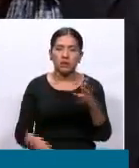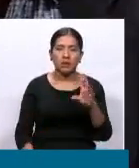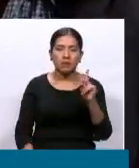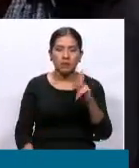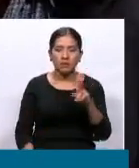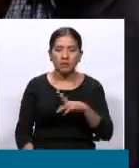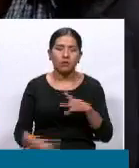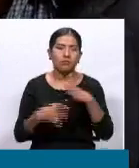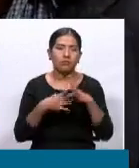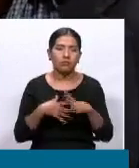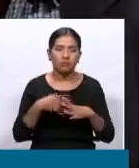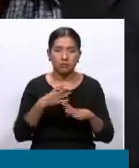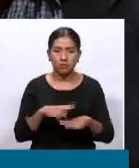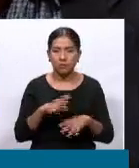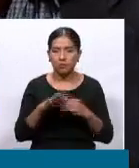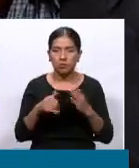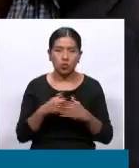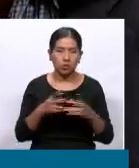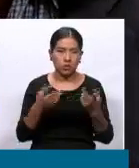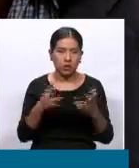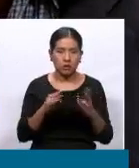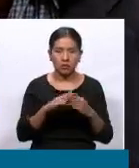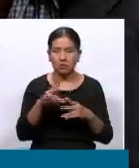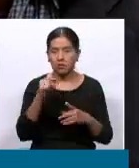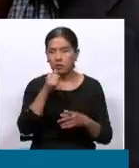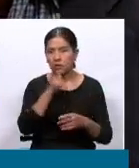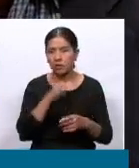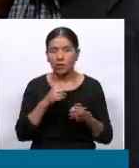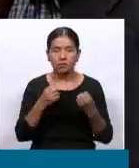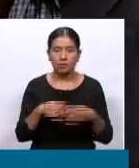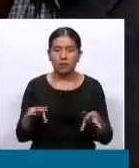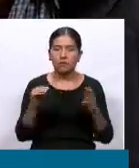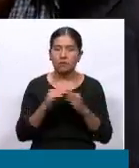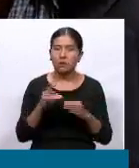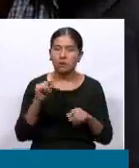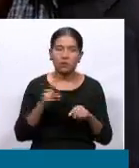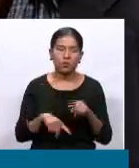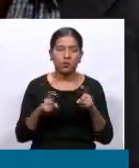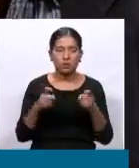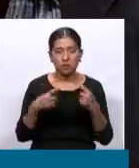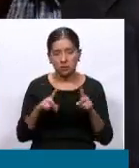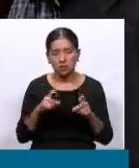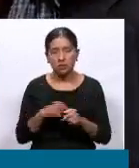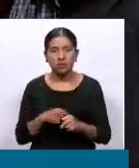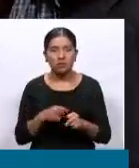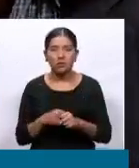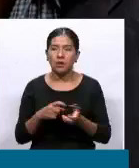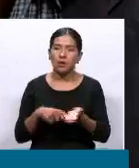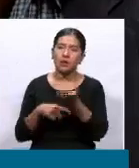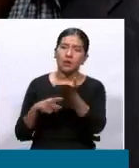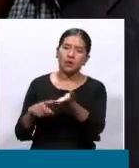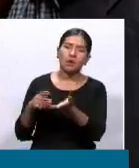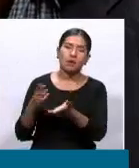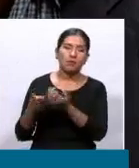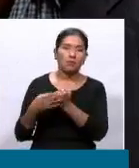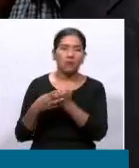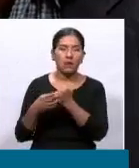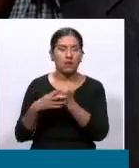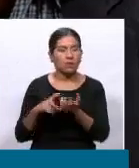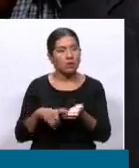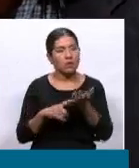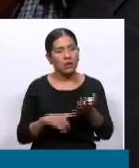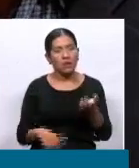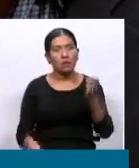población que quiere salir a trabajar, que ya no aguanta más la pérdida, que debe al banco, que debe las cuentas del alquiler,